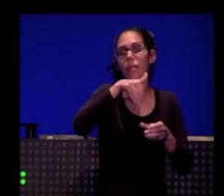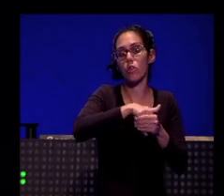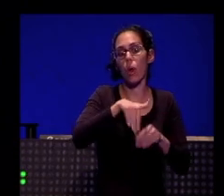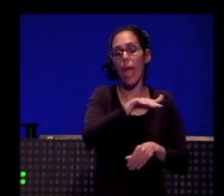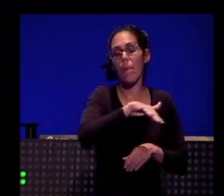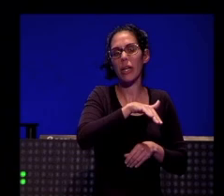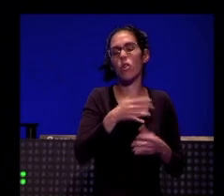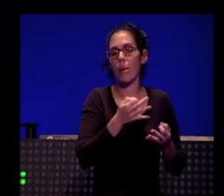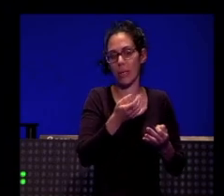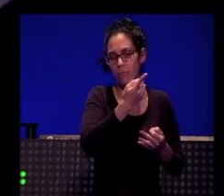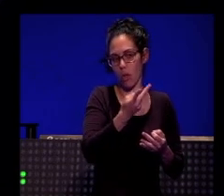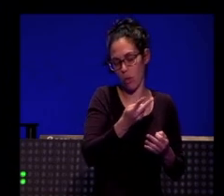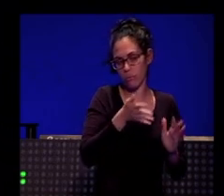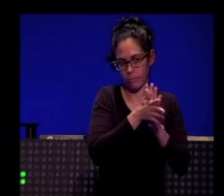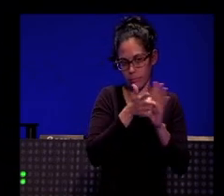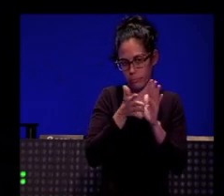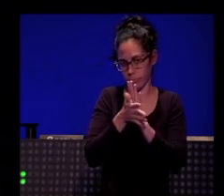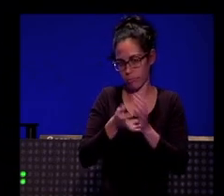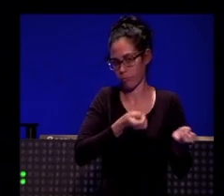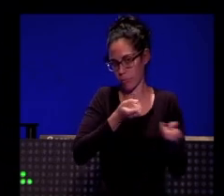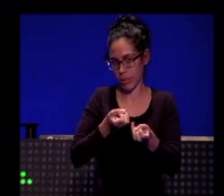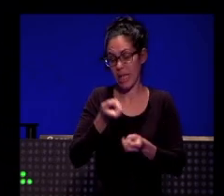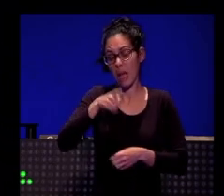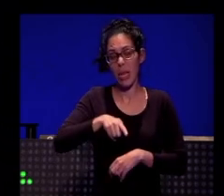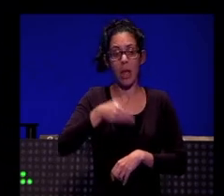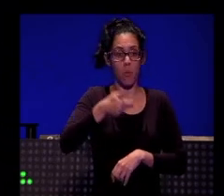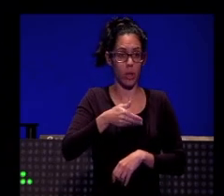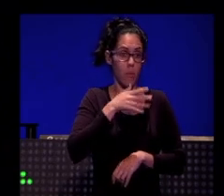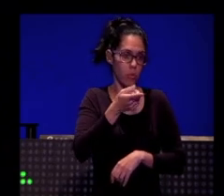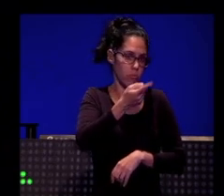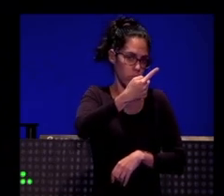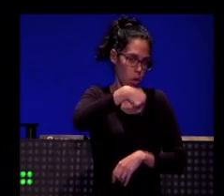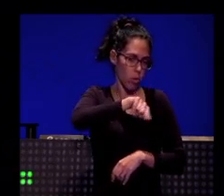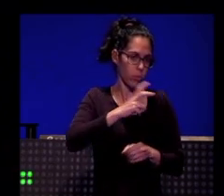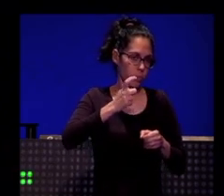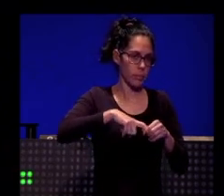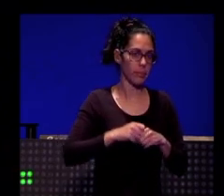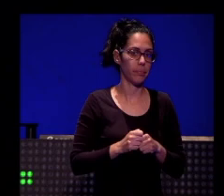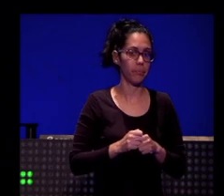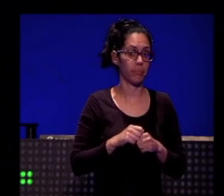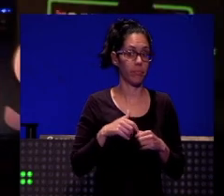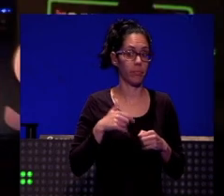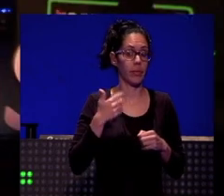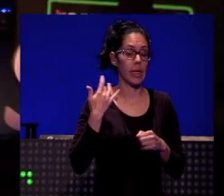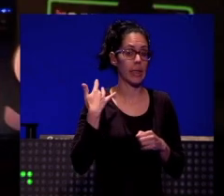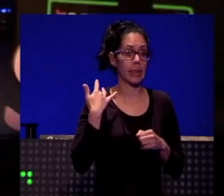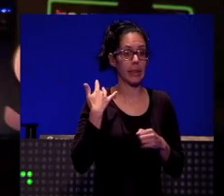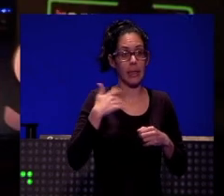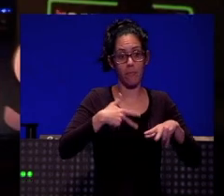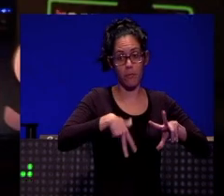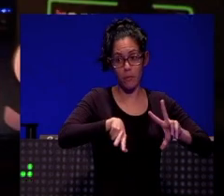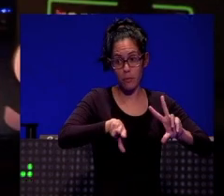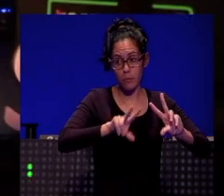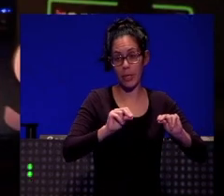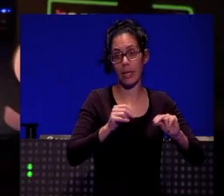Y bueno, es muy relevante también por eso. Y bueno, hasta aquí. Ya hemos terminado. Muchas